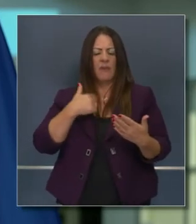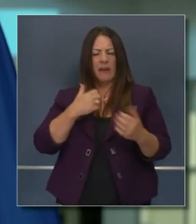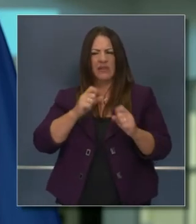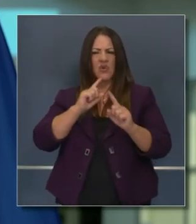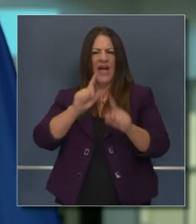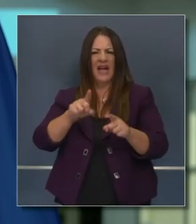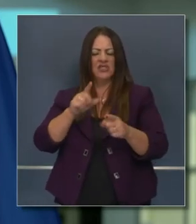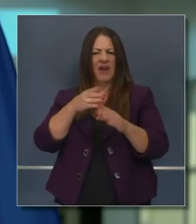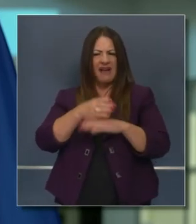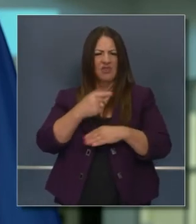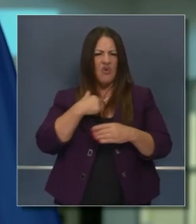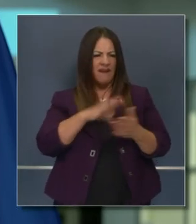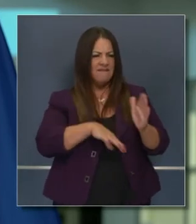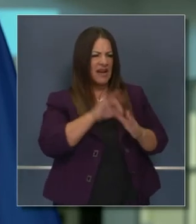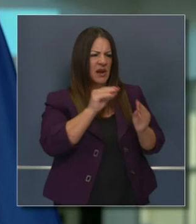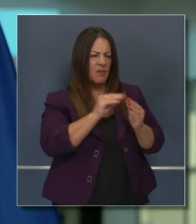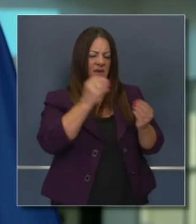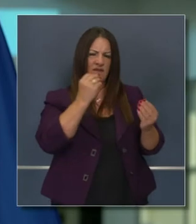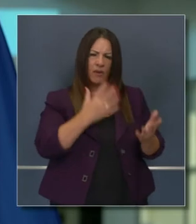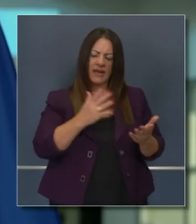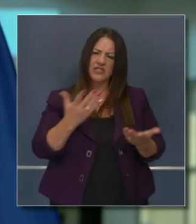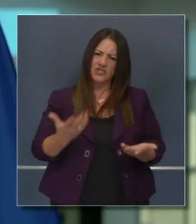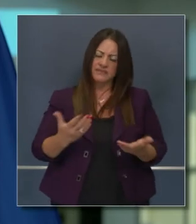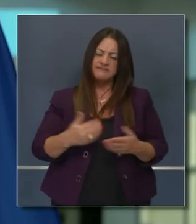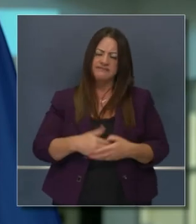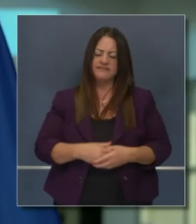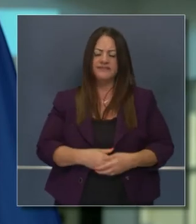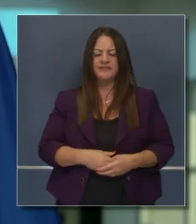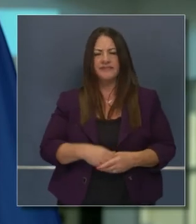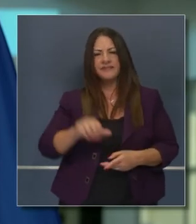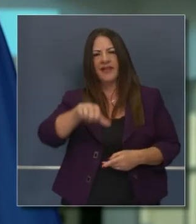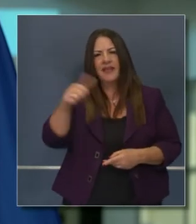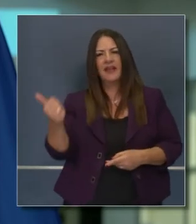Tendré que volver a esa pregunta cuando tenga más información.